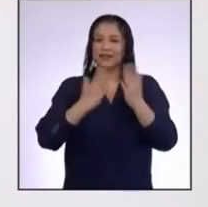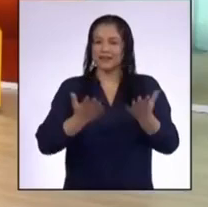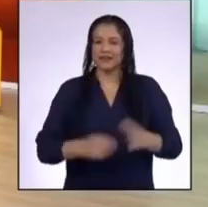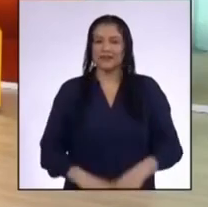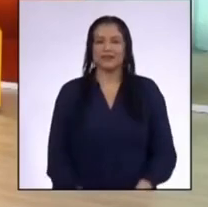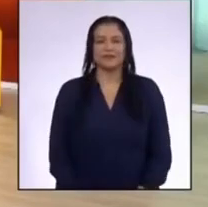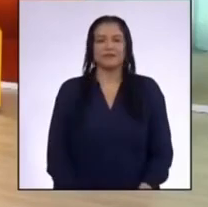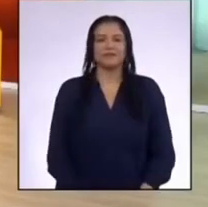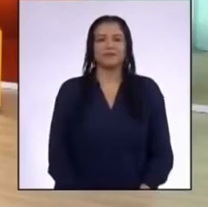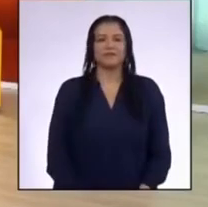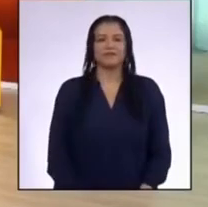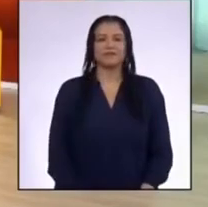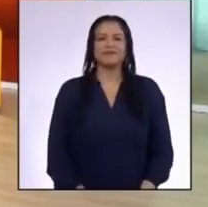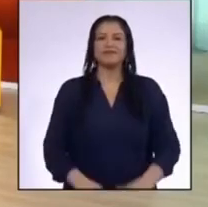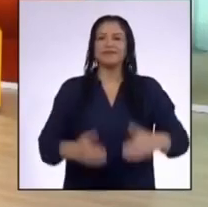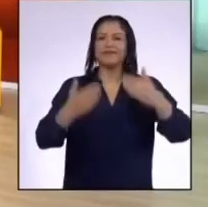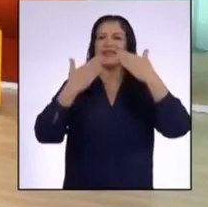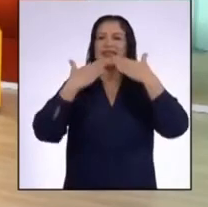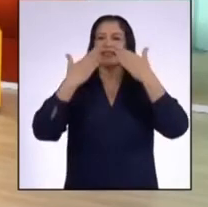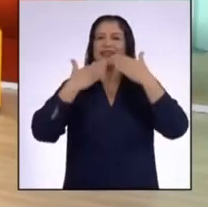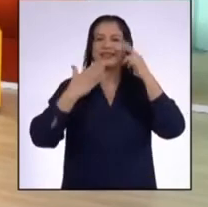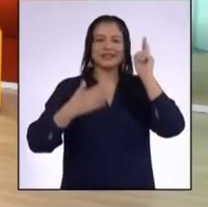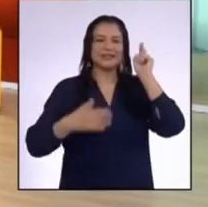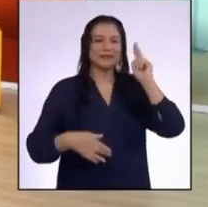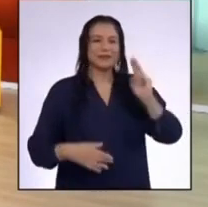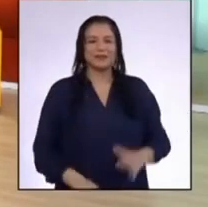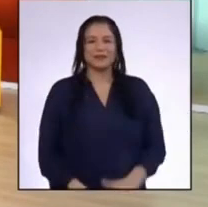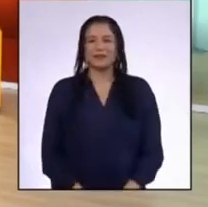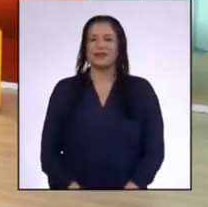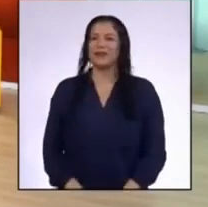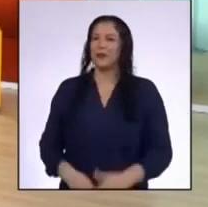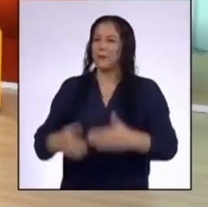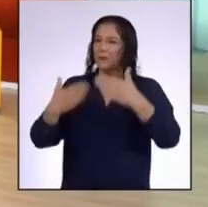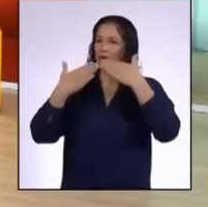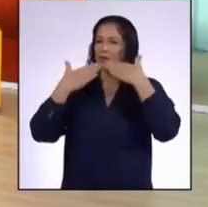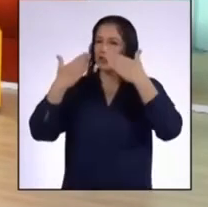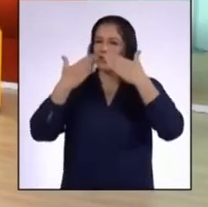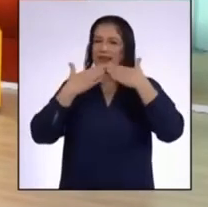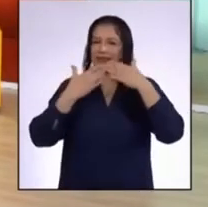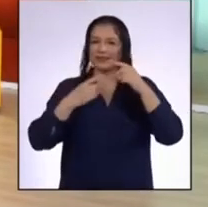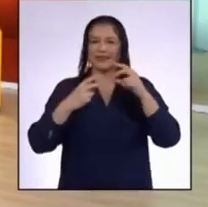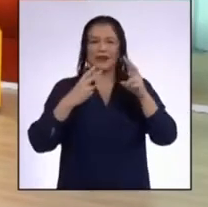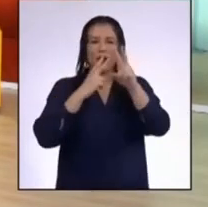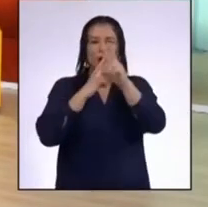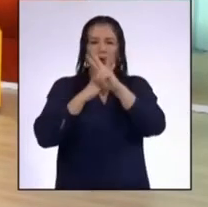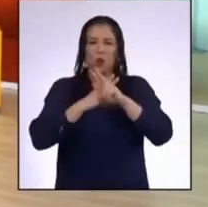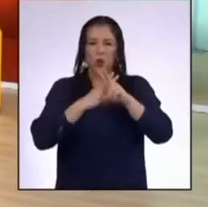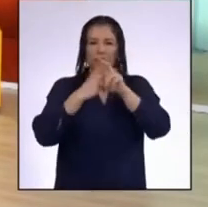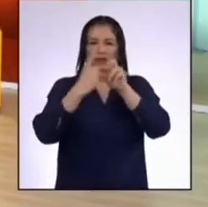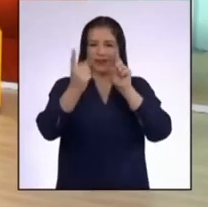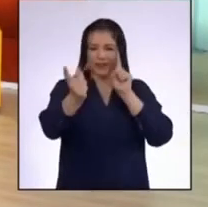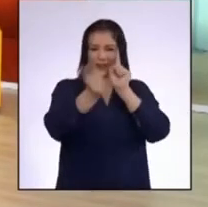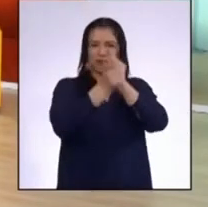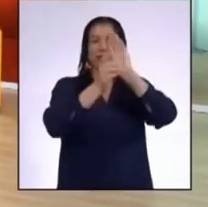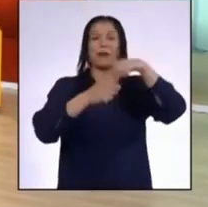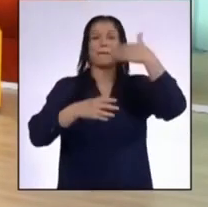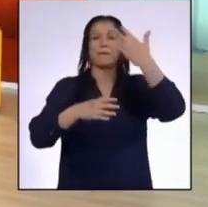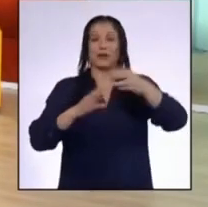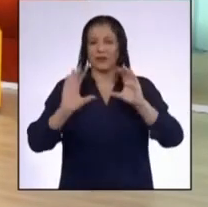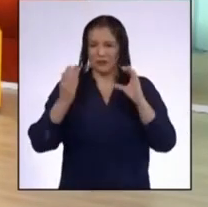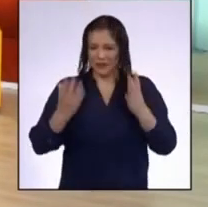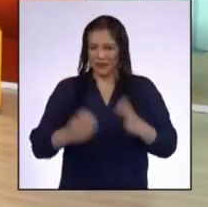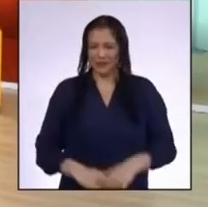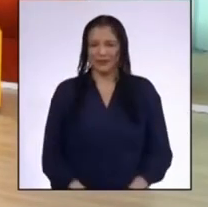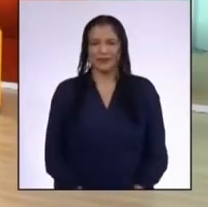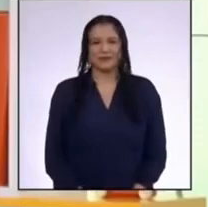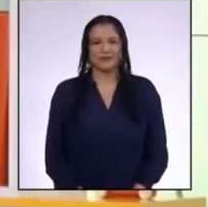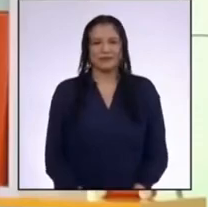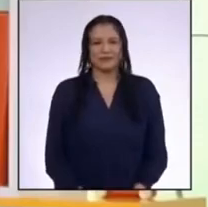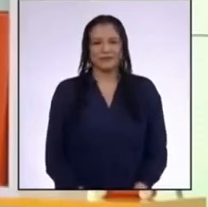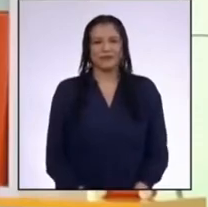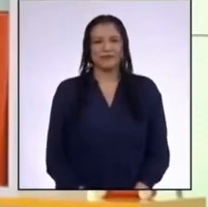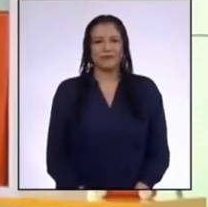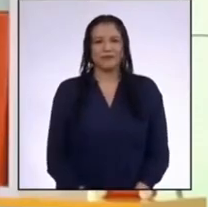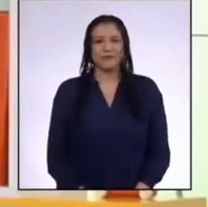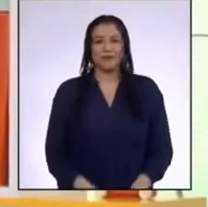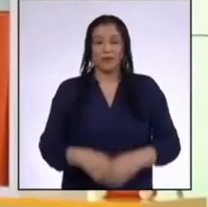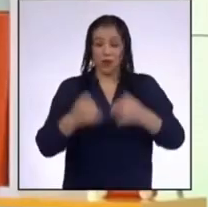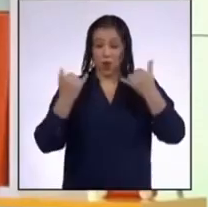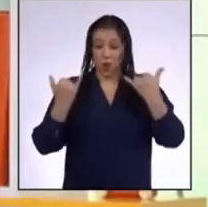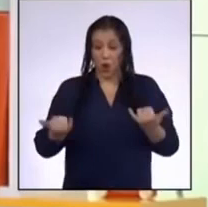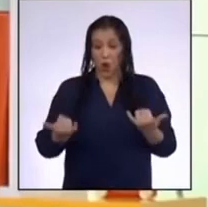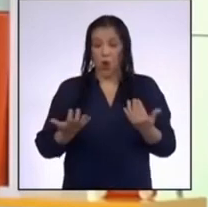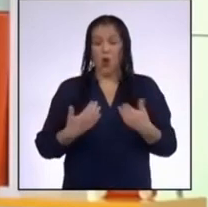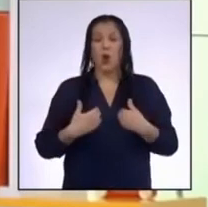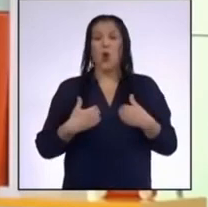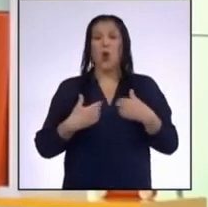casas Gracias profesora Muchas gracias profesora, cuídese, nos vemos en el próximo programa Hoy